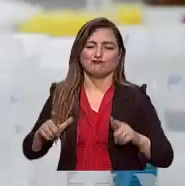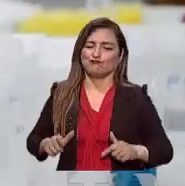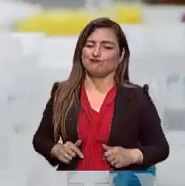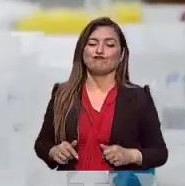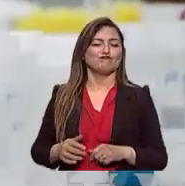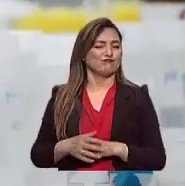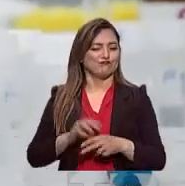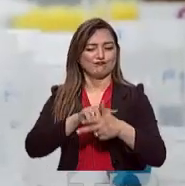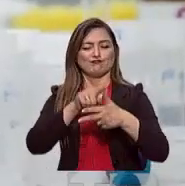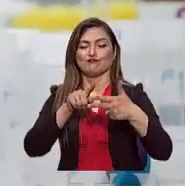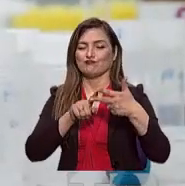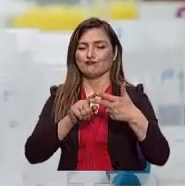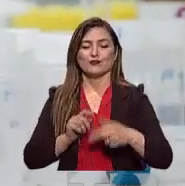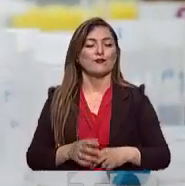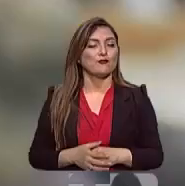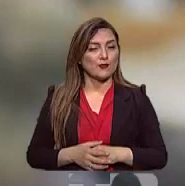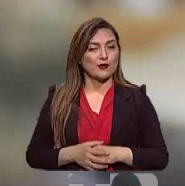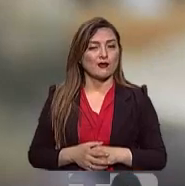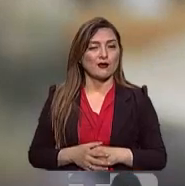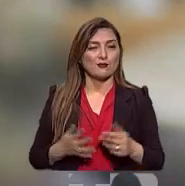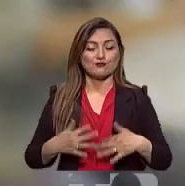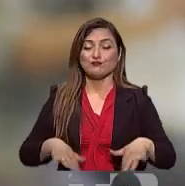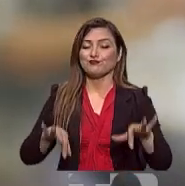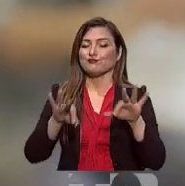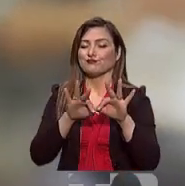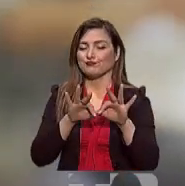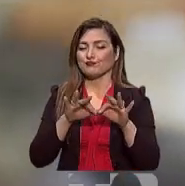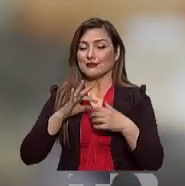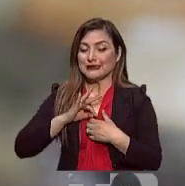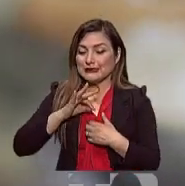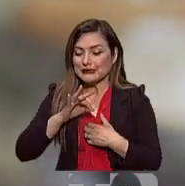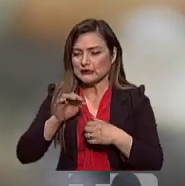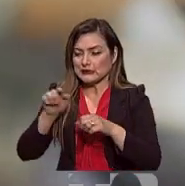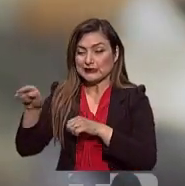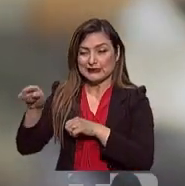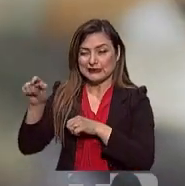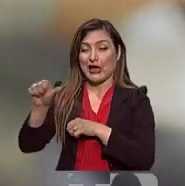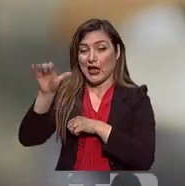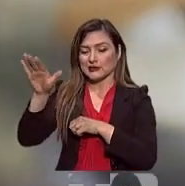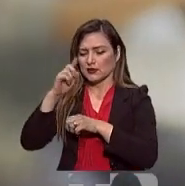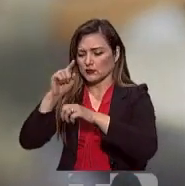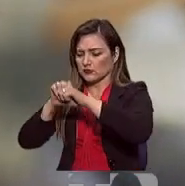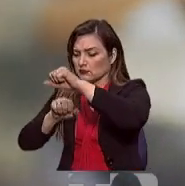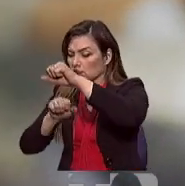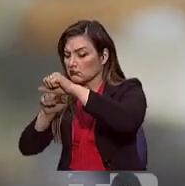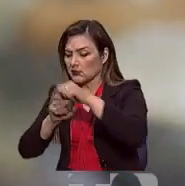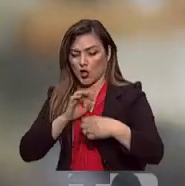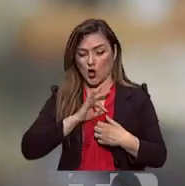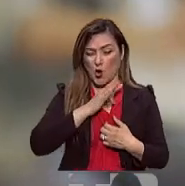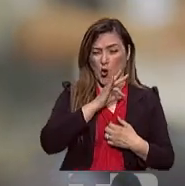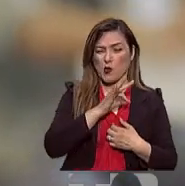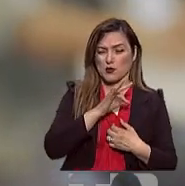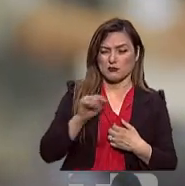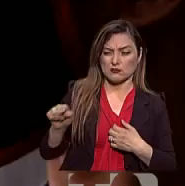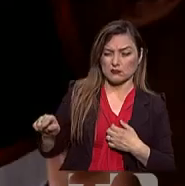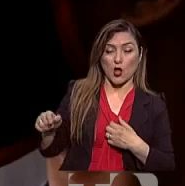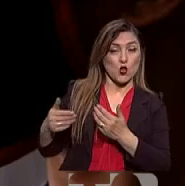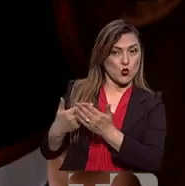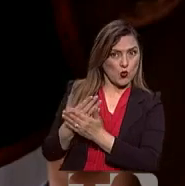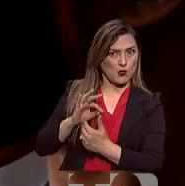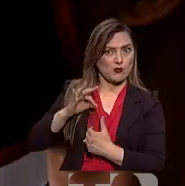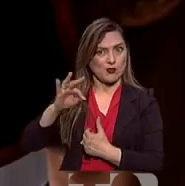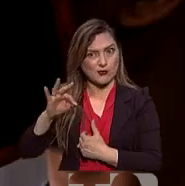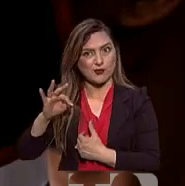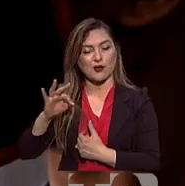nosotros llamamos una salud. Es importantísimo ya que el parecido de los virus encontrados impulsa a que la COVID-19, junto a estos nuevos virus,